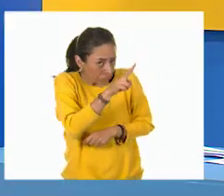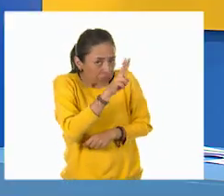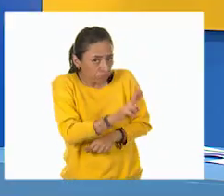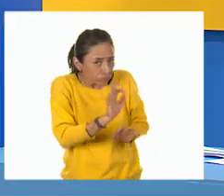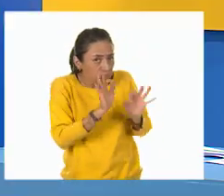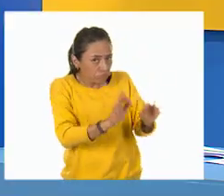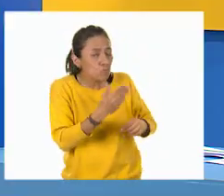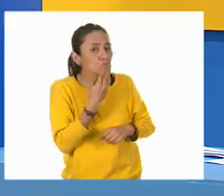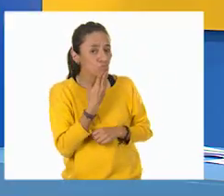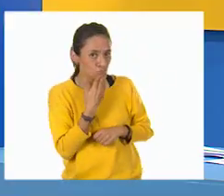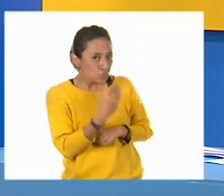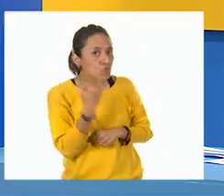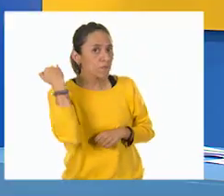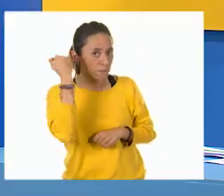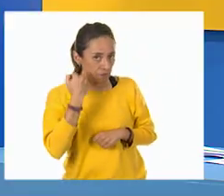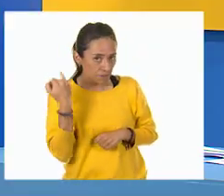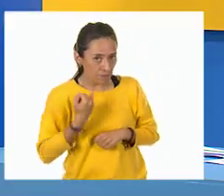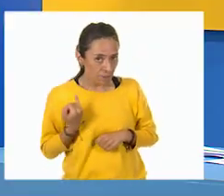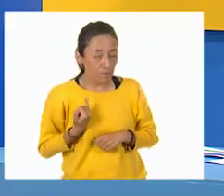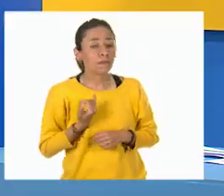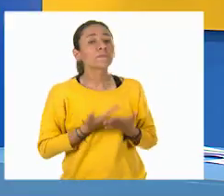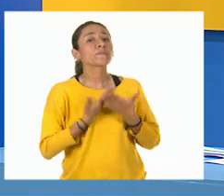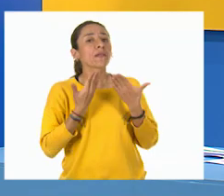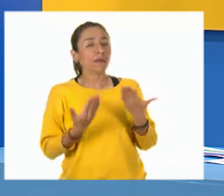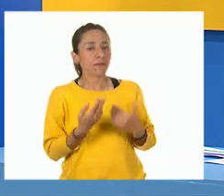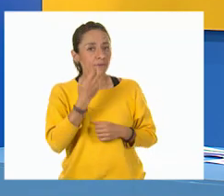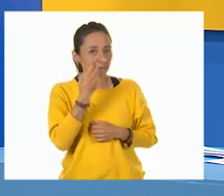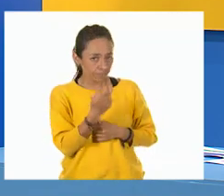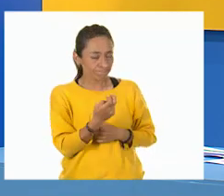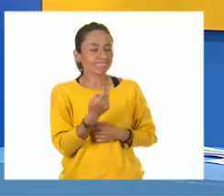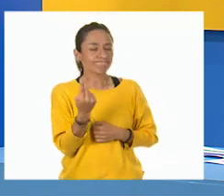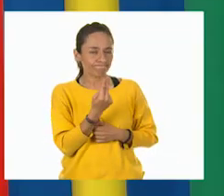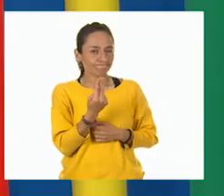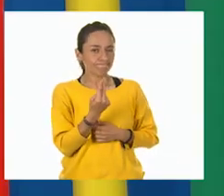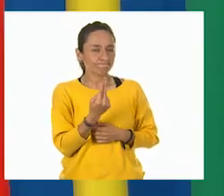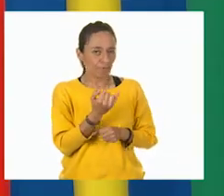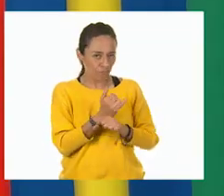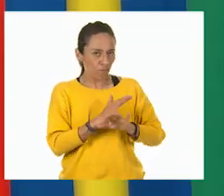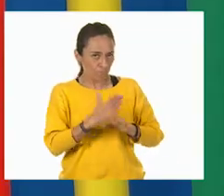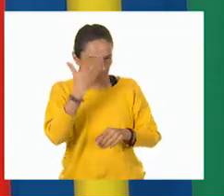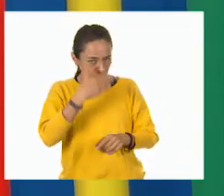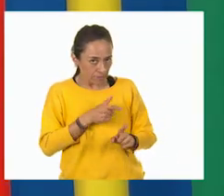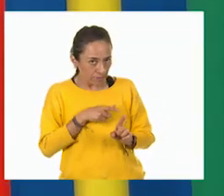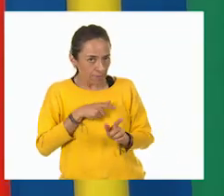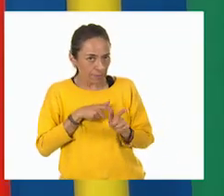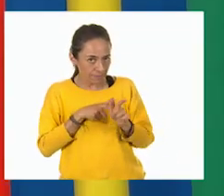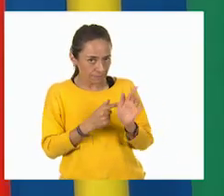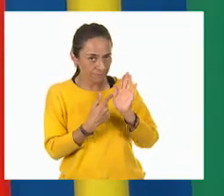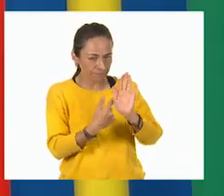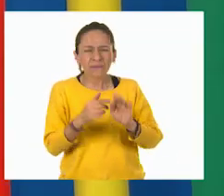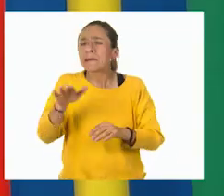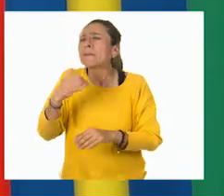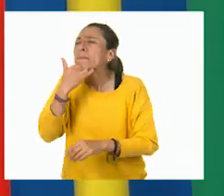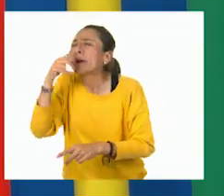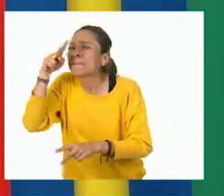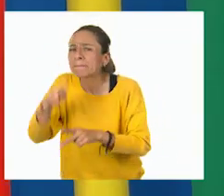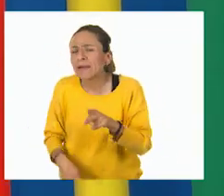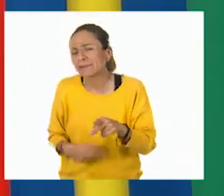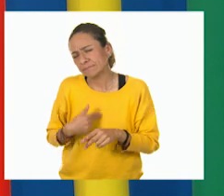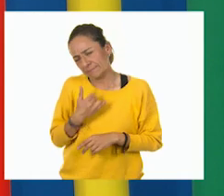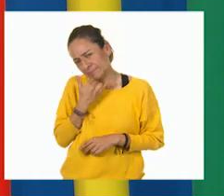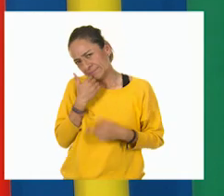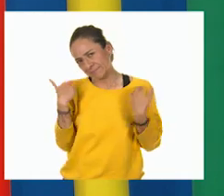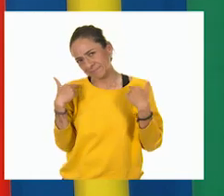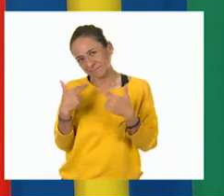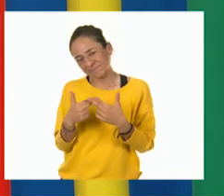Y por tal motivo, es importante conocer la siguiente información. Maestro, maestro, perdón que lo interrumpa. Pero